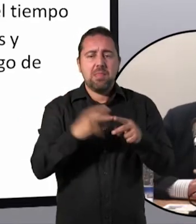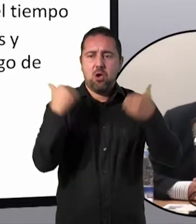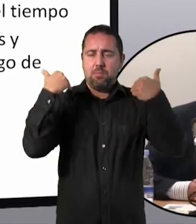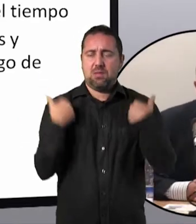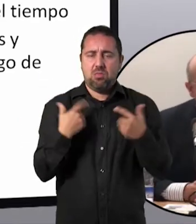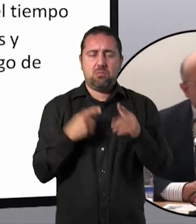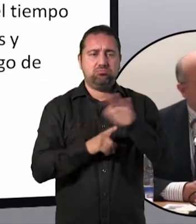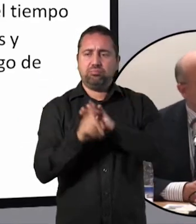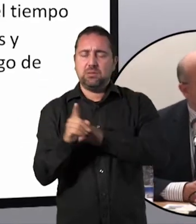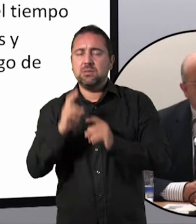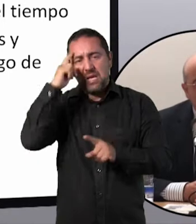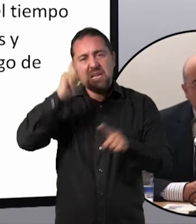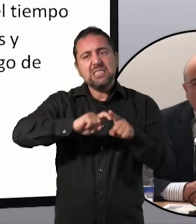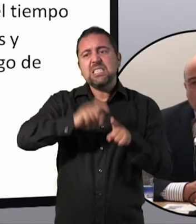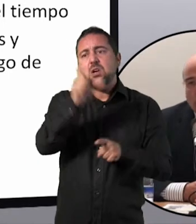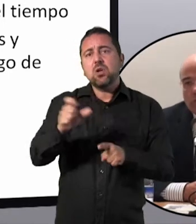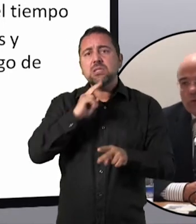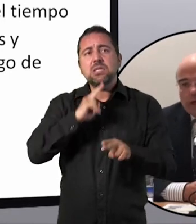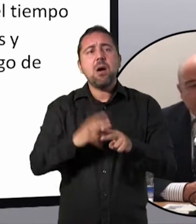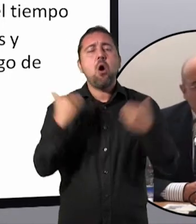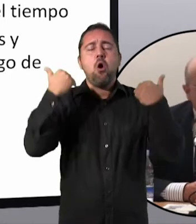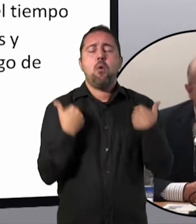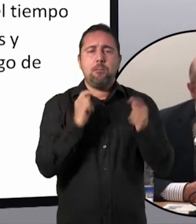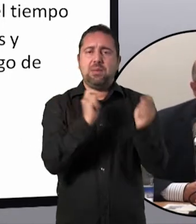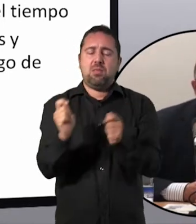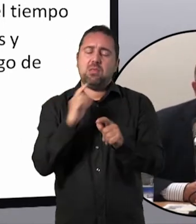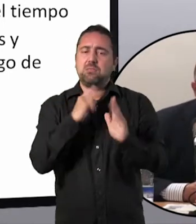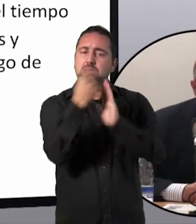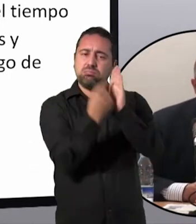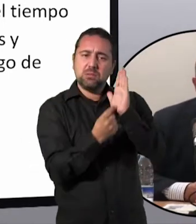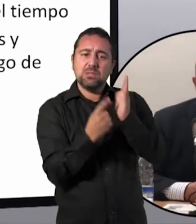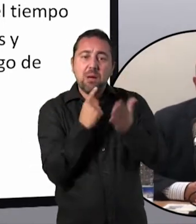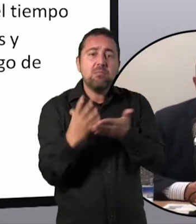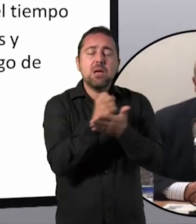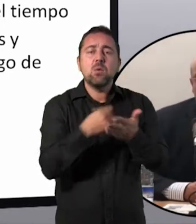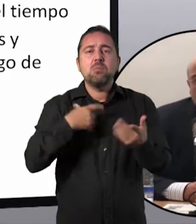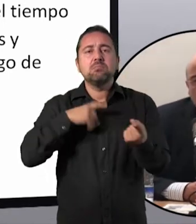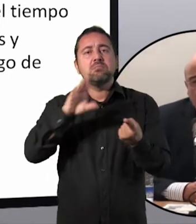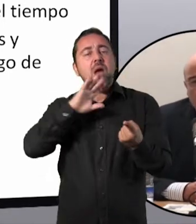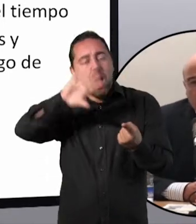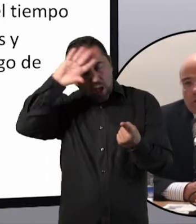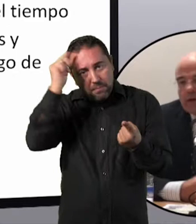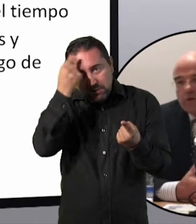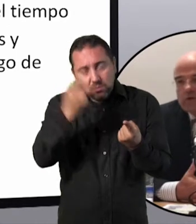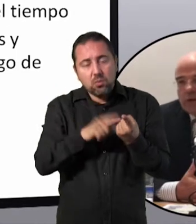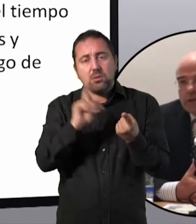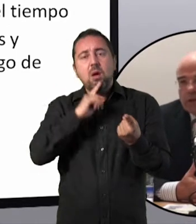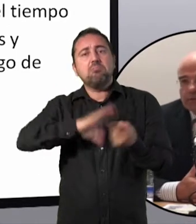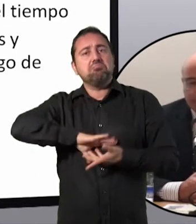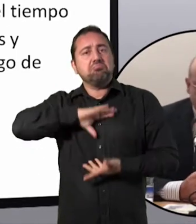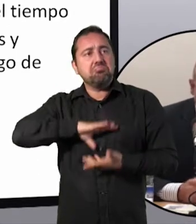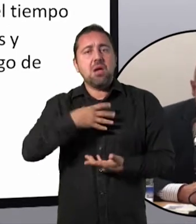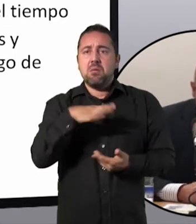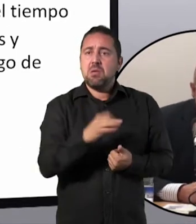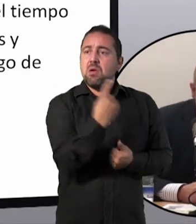han llamado competencias, que es ese conjunto de actitudes y aptitudes que desarrollamos a lo largo de nuestra